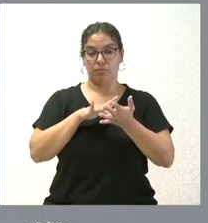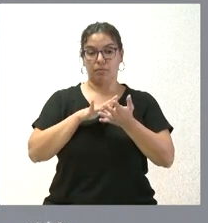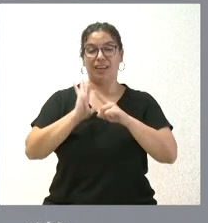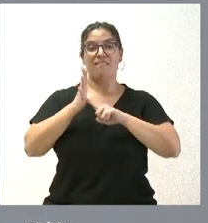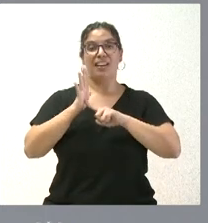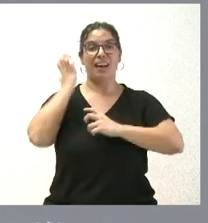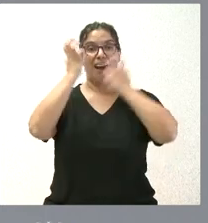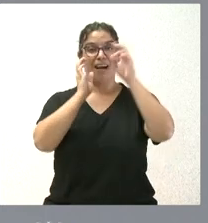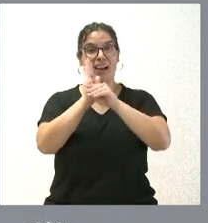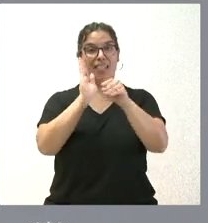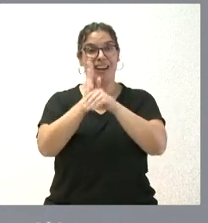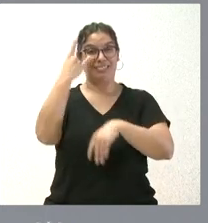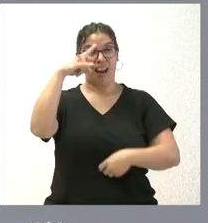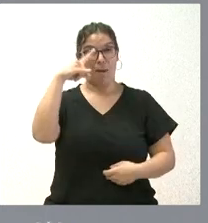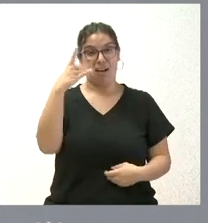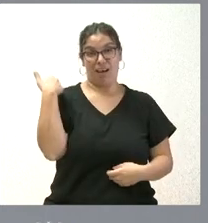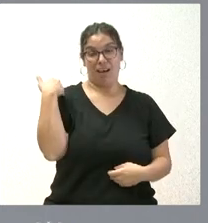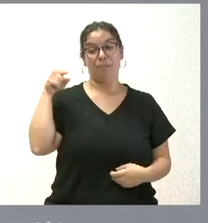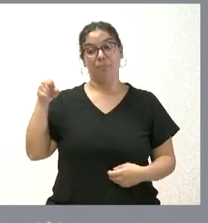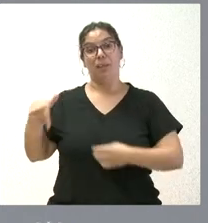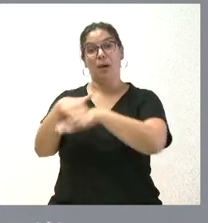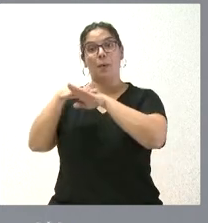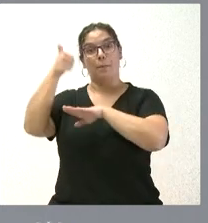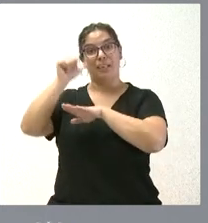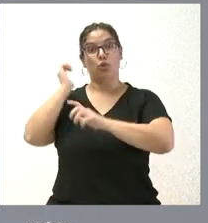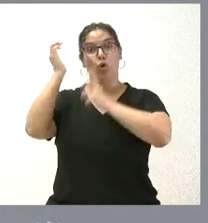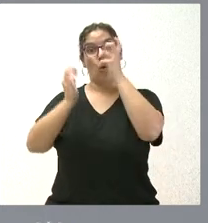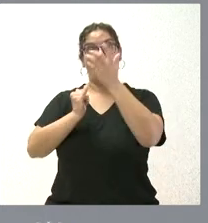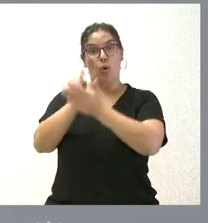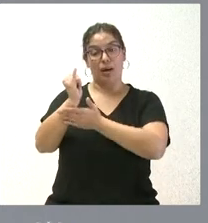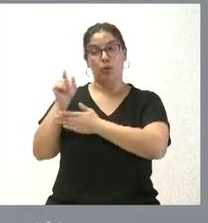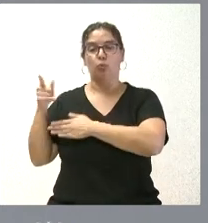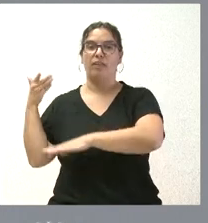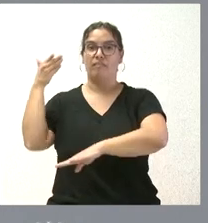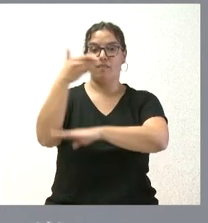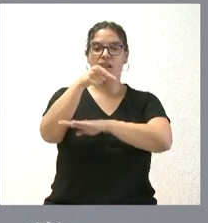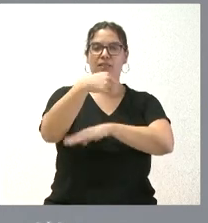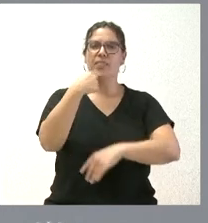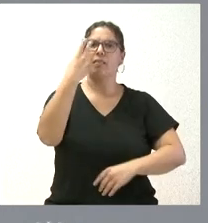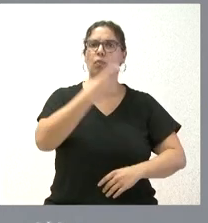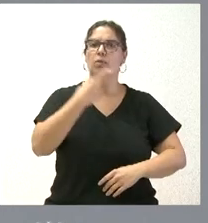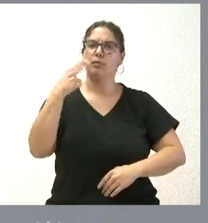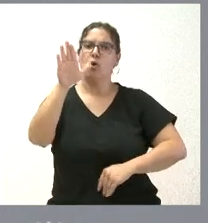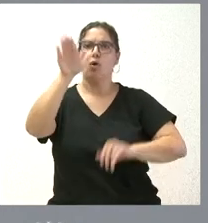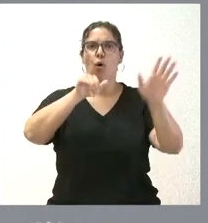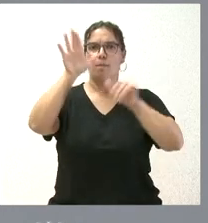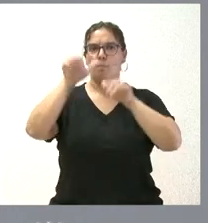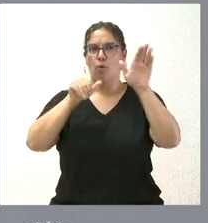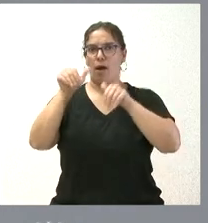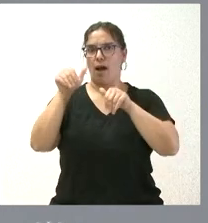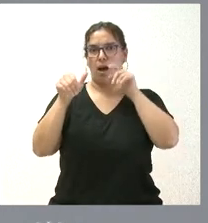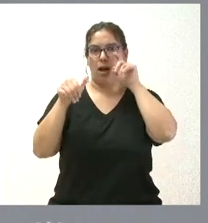Salamanca, donde el ministro de Agricultura y Ganadería se comprometió a convocar a las comunidades autónomas en el plazo